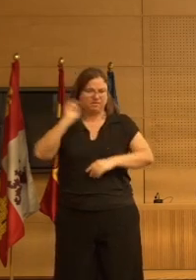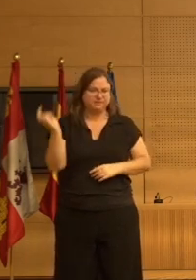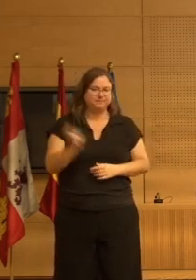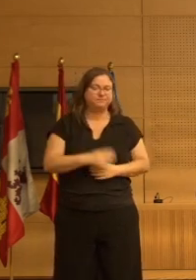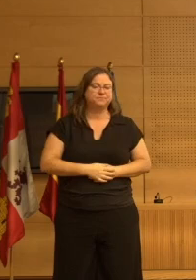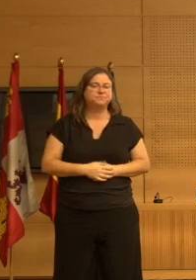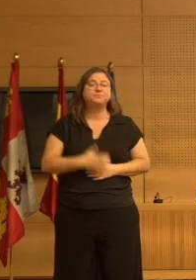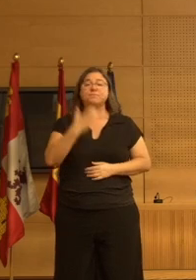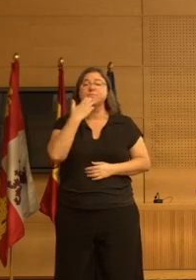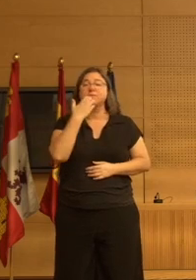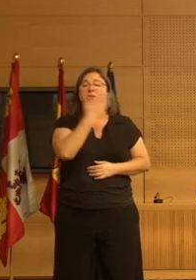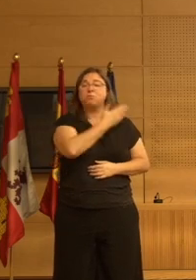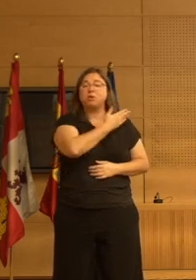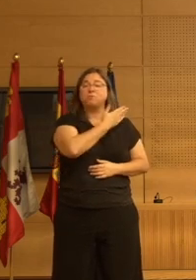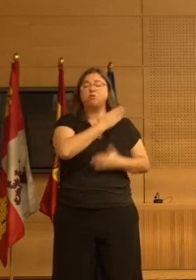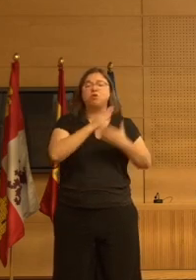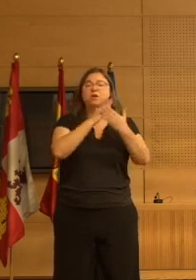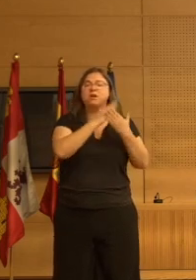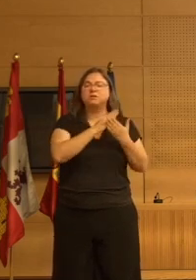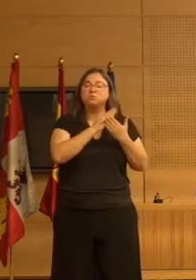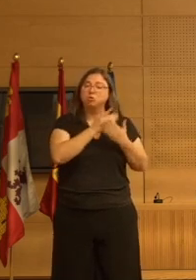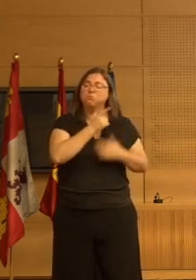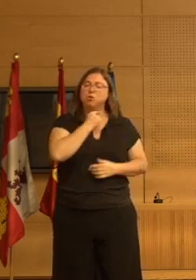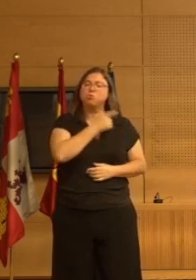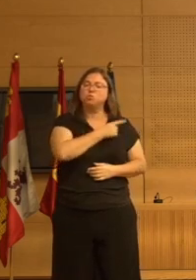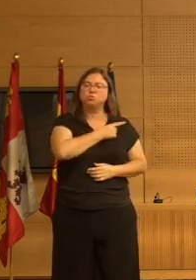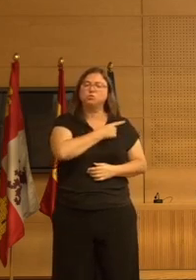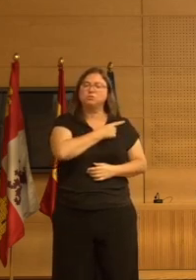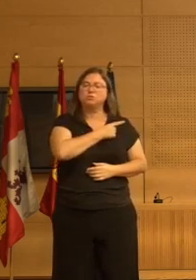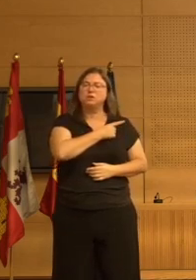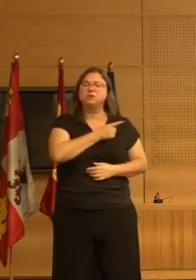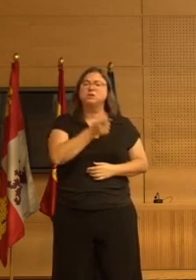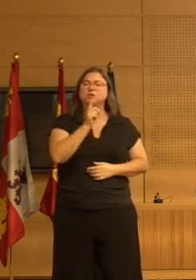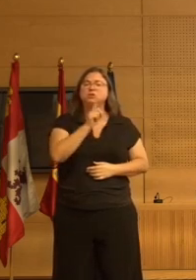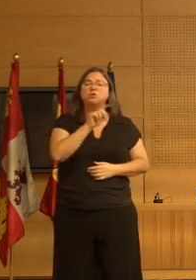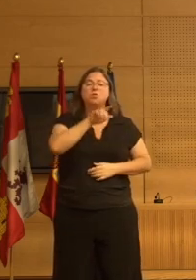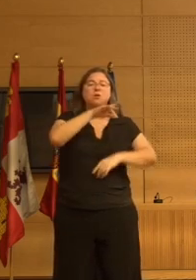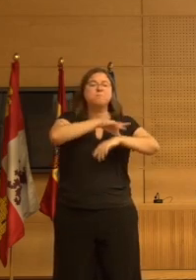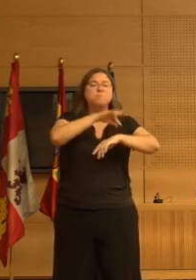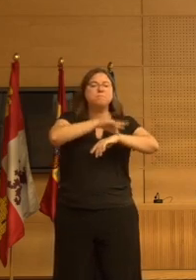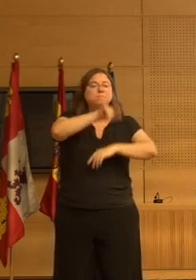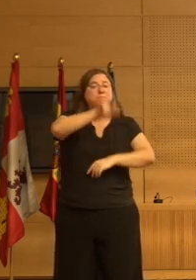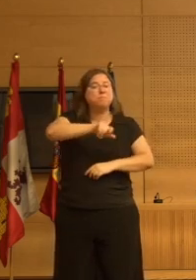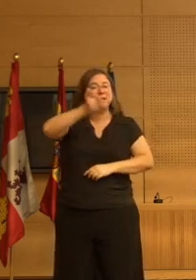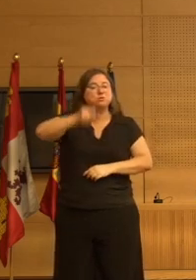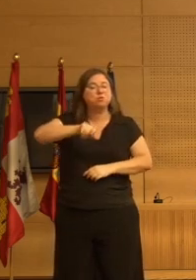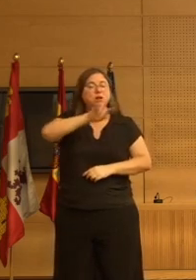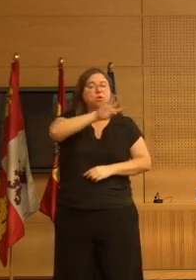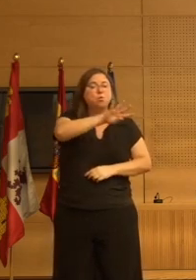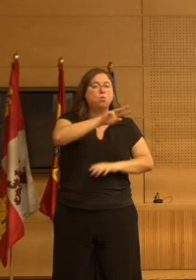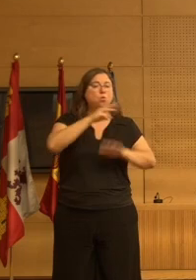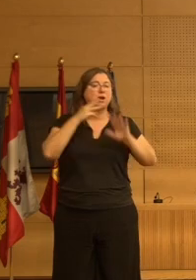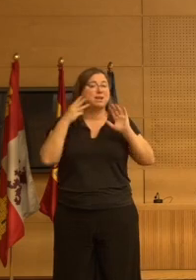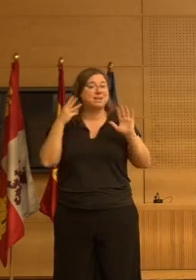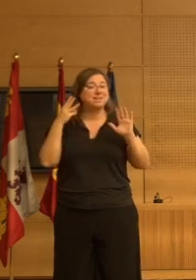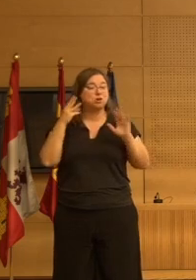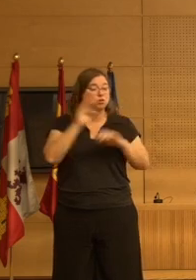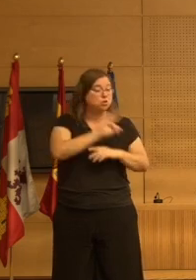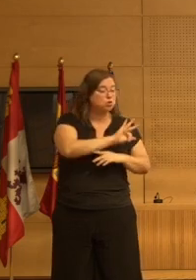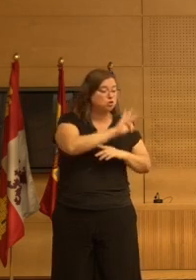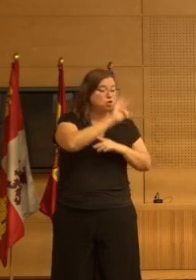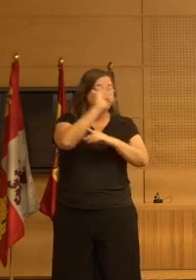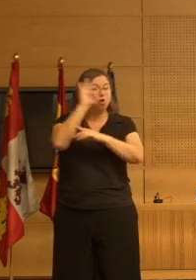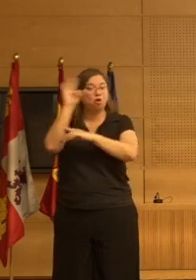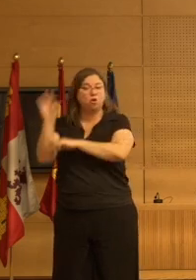Aquí tenemos, por ejemplo, este estudio, me gusta, son solamente 48 pacientes, pero se siguieron a lo largo de toda su vida,